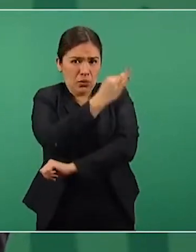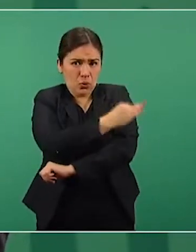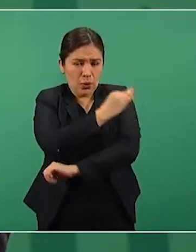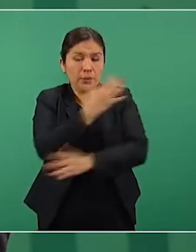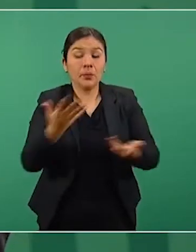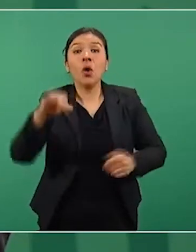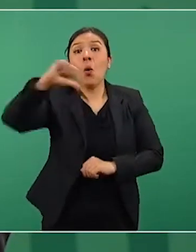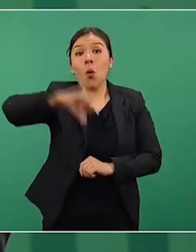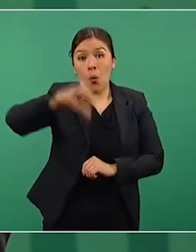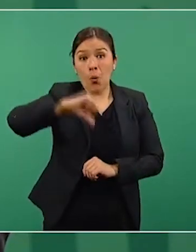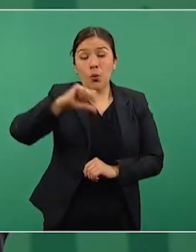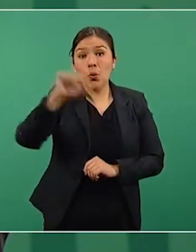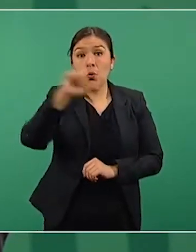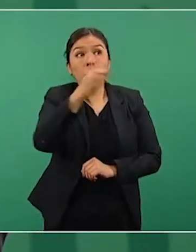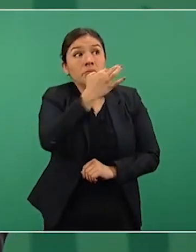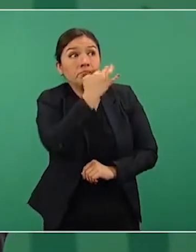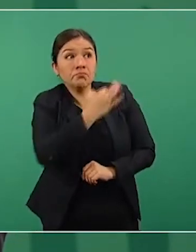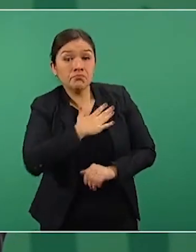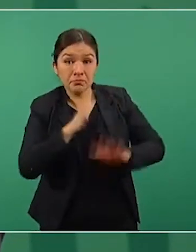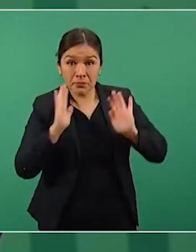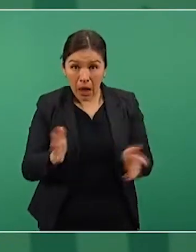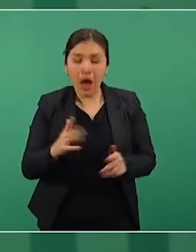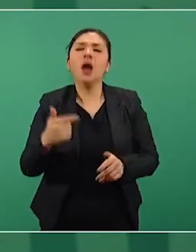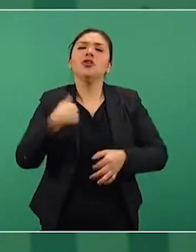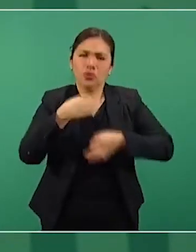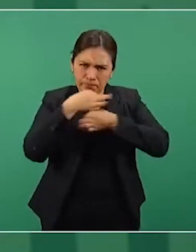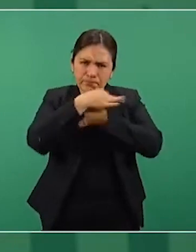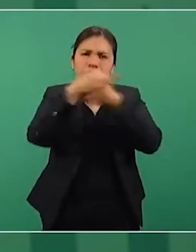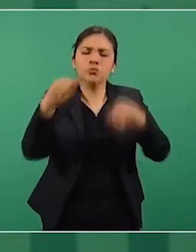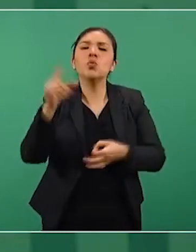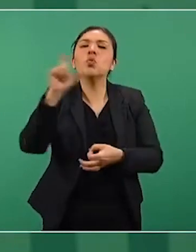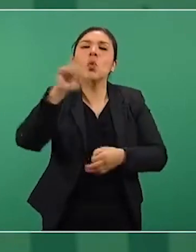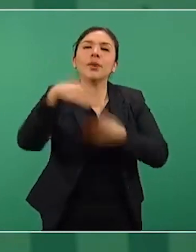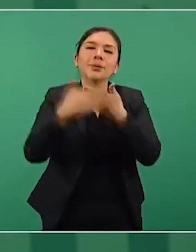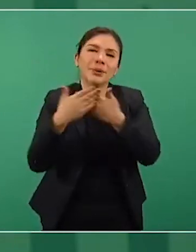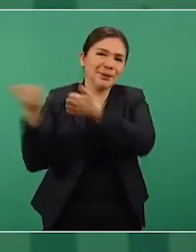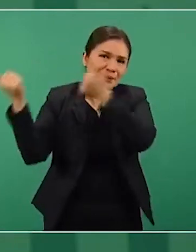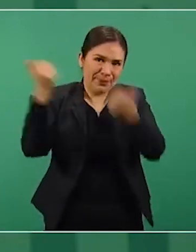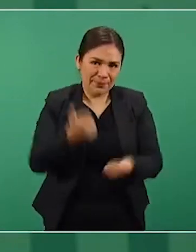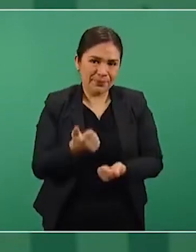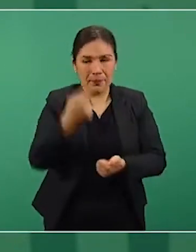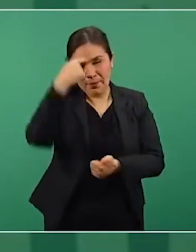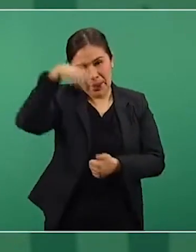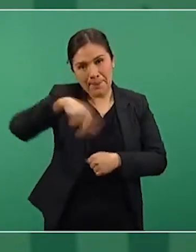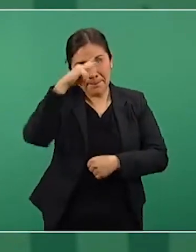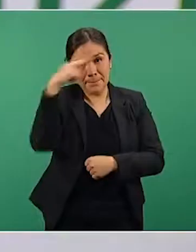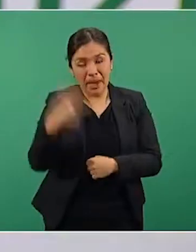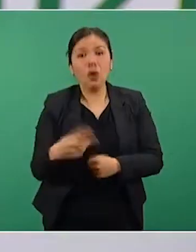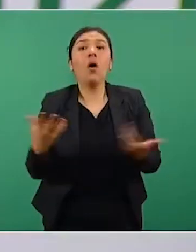Entonces, hoy que nos informen, yo los voy a conocer que día llegan a nuestro país.